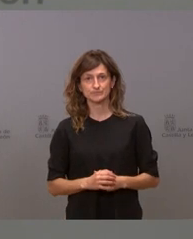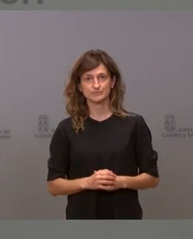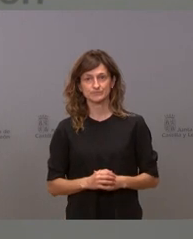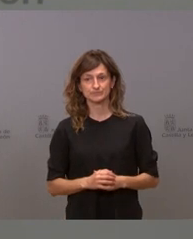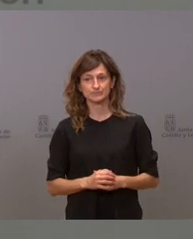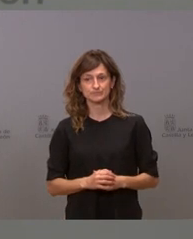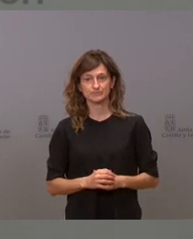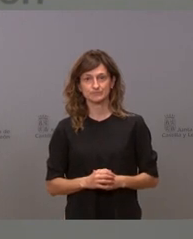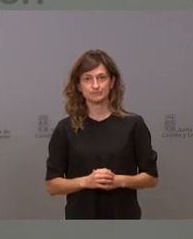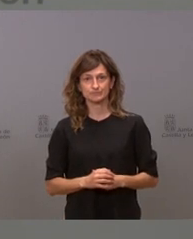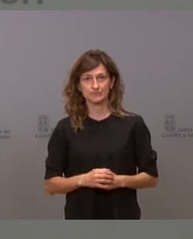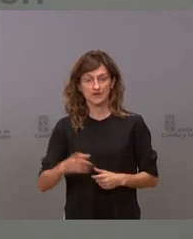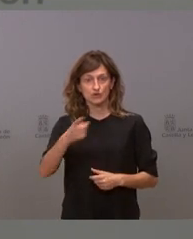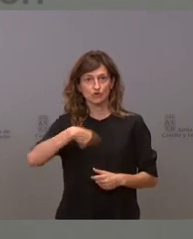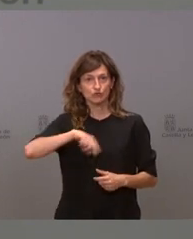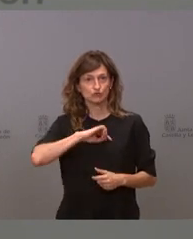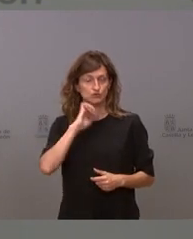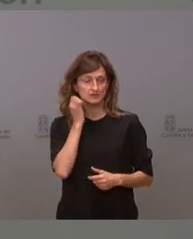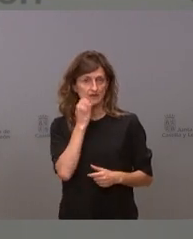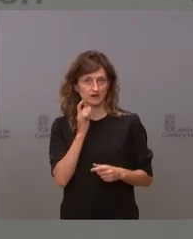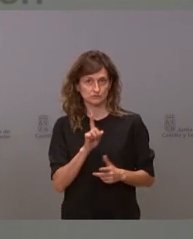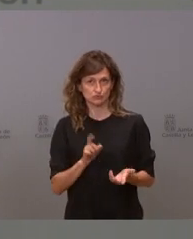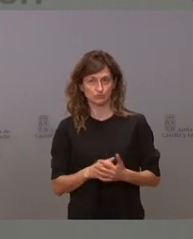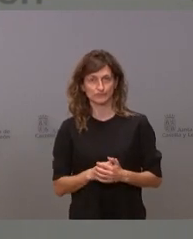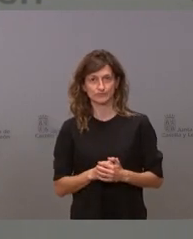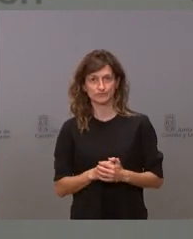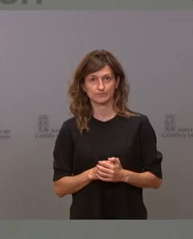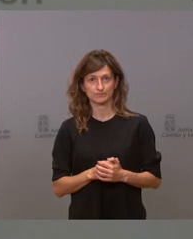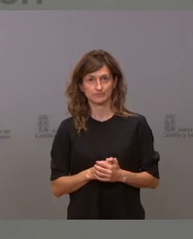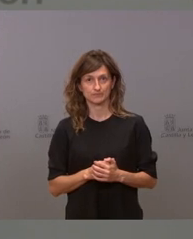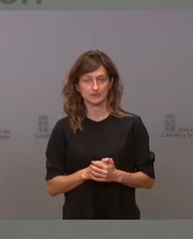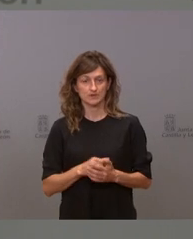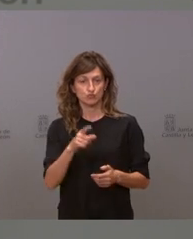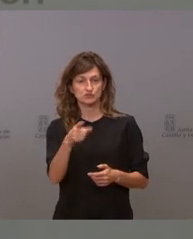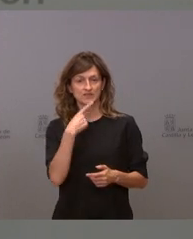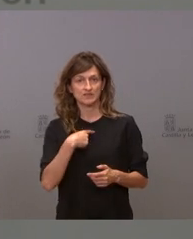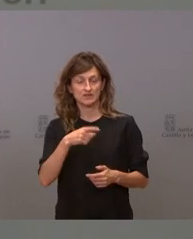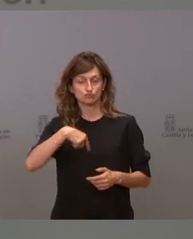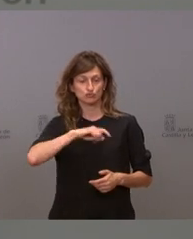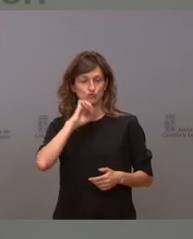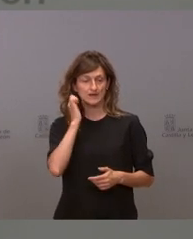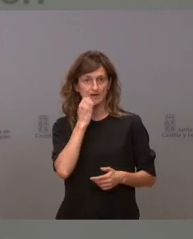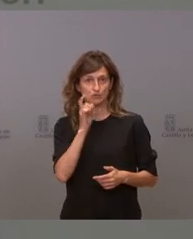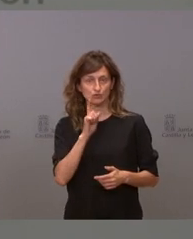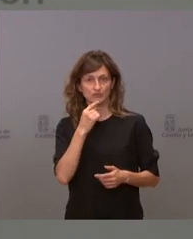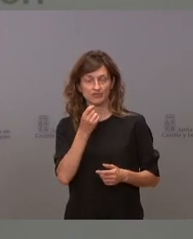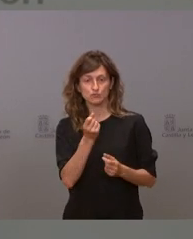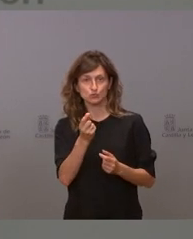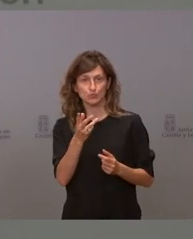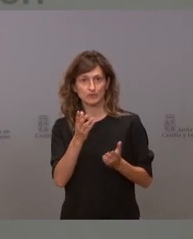nosotros no no damos quejas damos números usted está diciendo que nosotros nos quejamos no nosotros ponemos los números